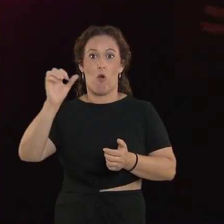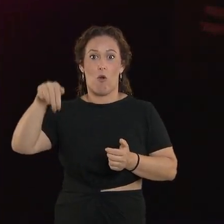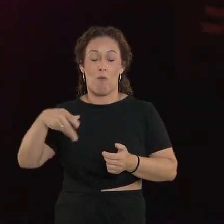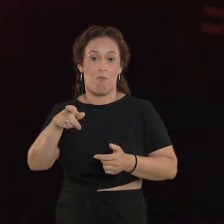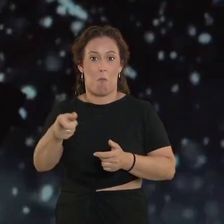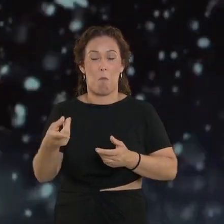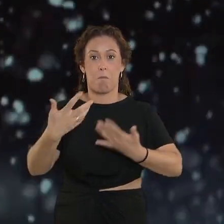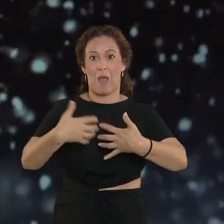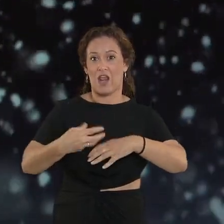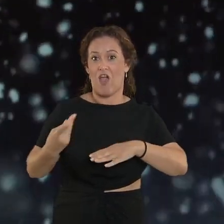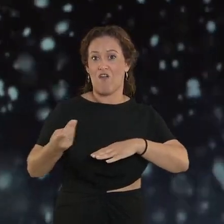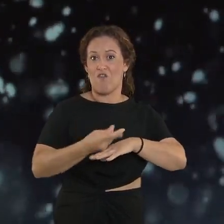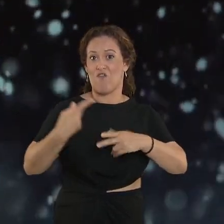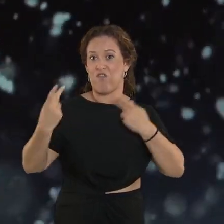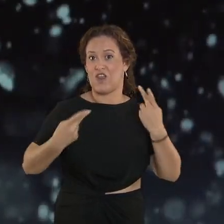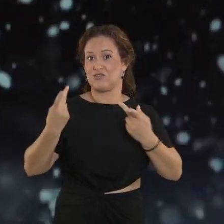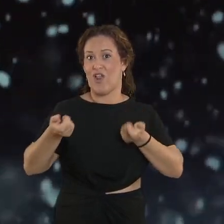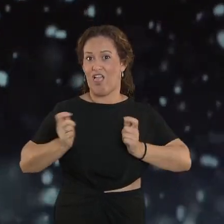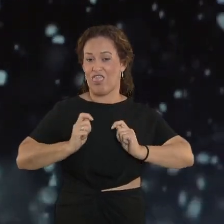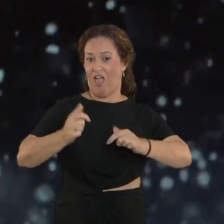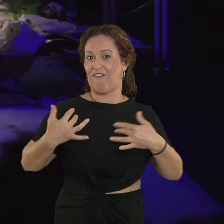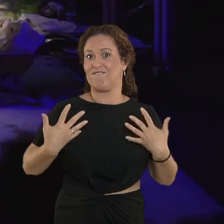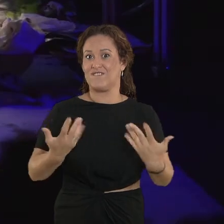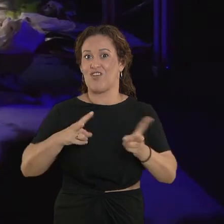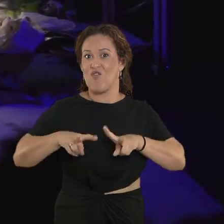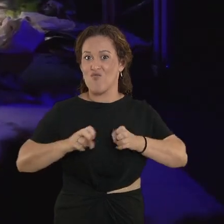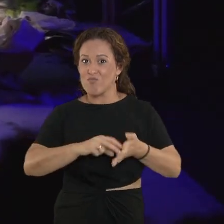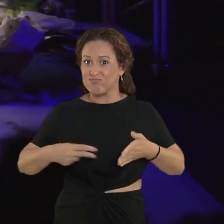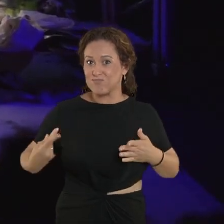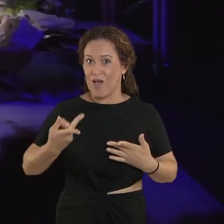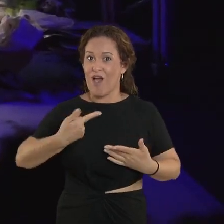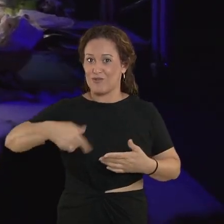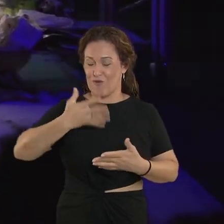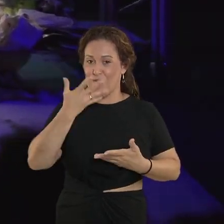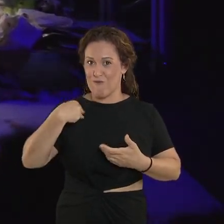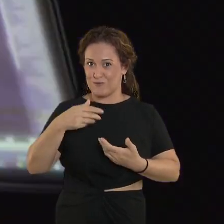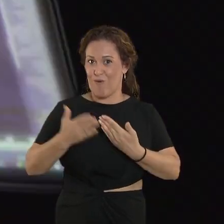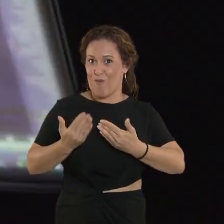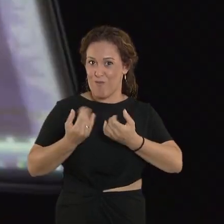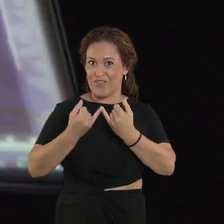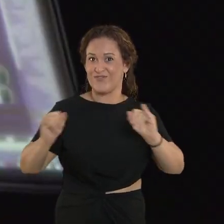va a traer aires muy frescos. ¡Cómo nos gusta esta edición del Temodas Fest!